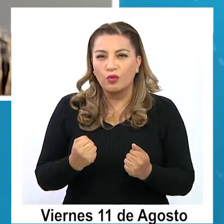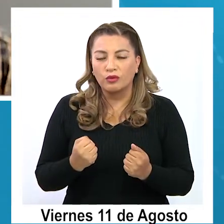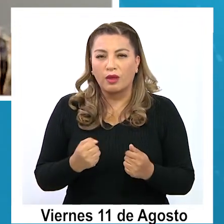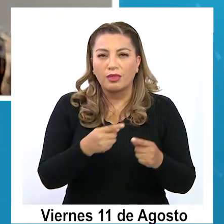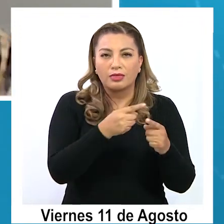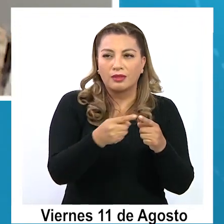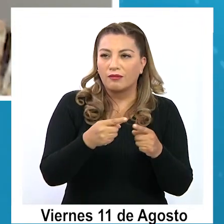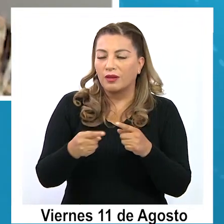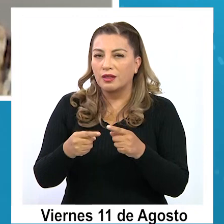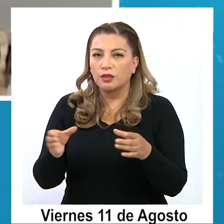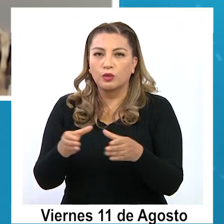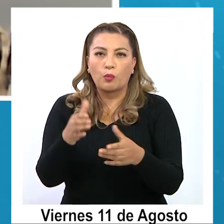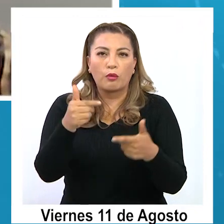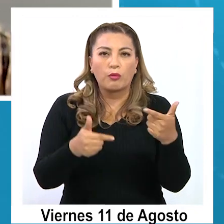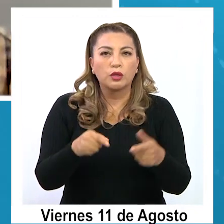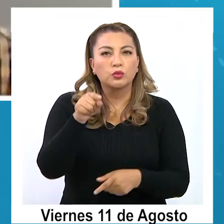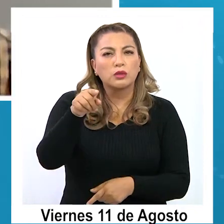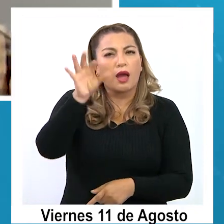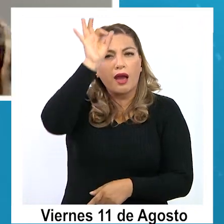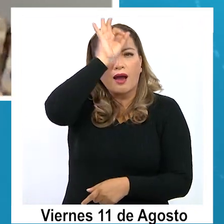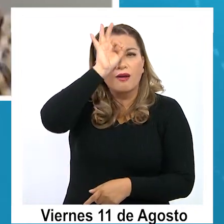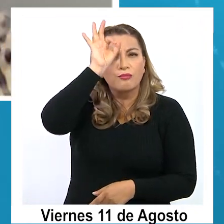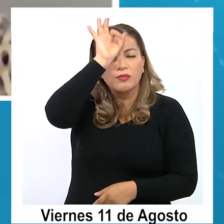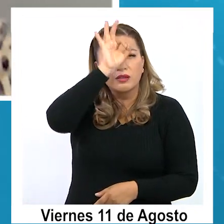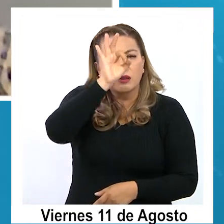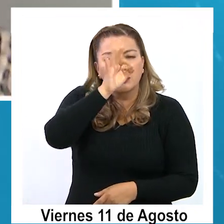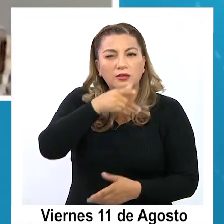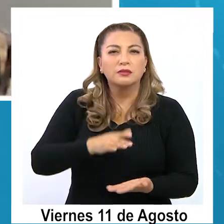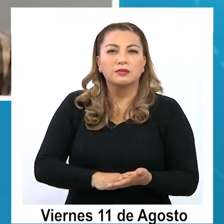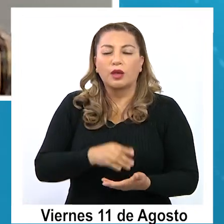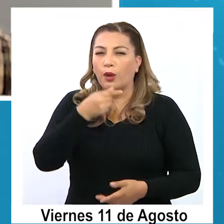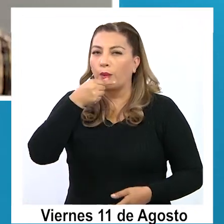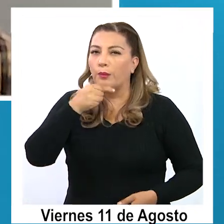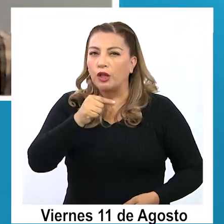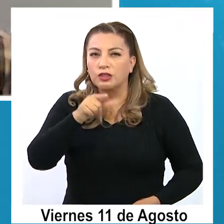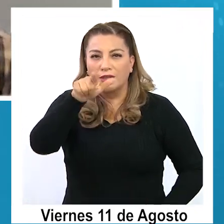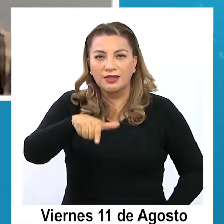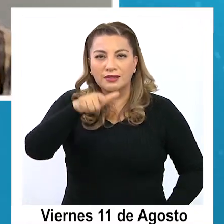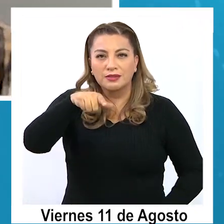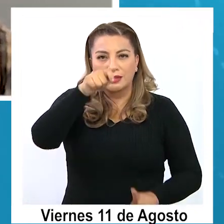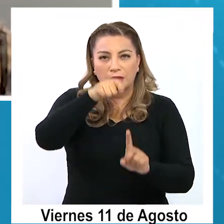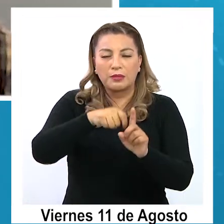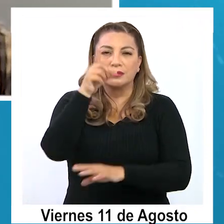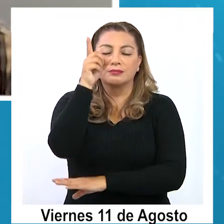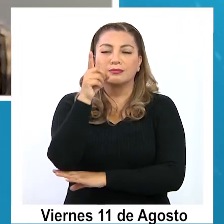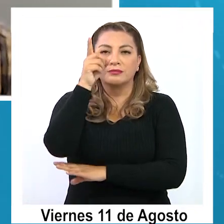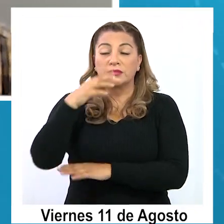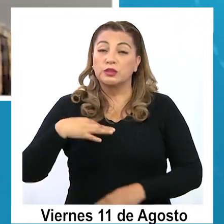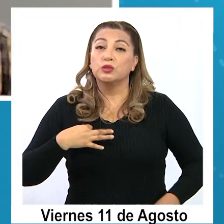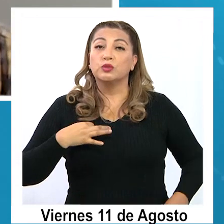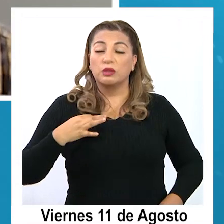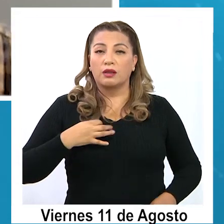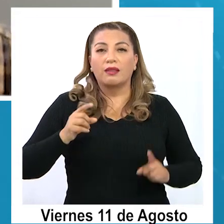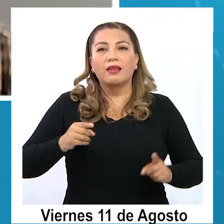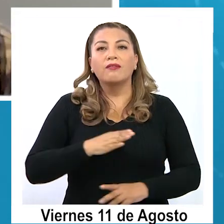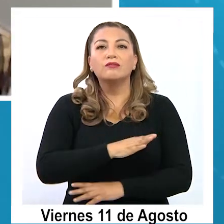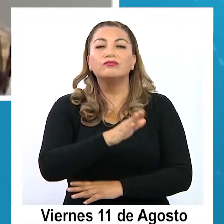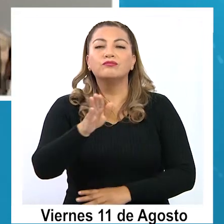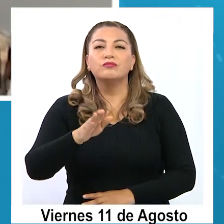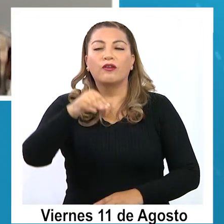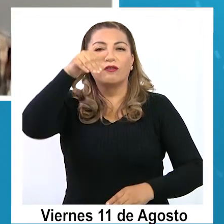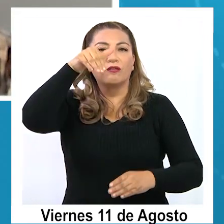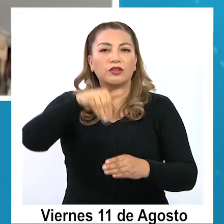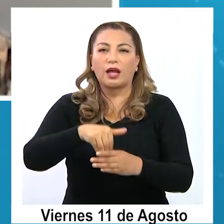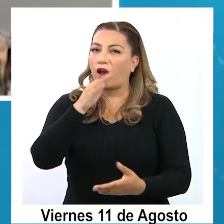entre distintas posiciones, ¿cómo están viendo este proceso con cara, cierto, al diecisiete de diciembre, que la ciudadanía va a tener que ir a votar, porque es